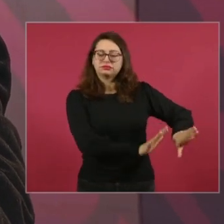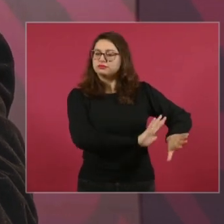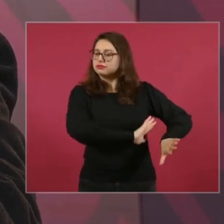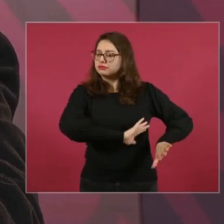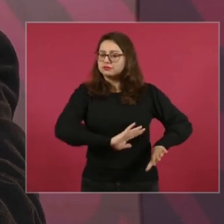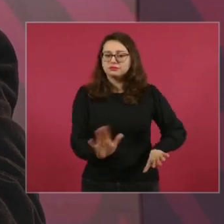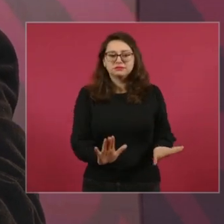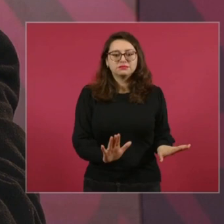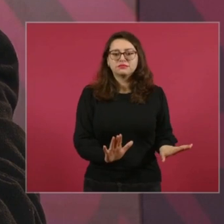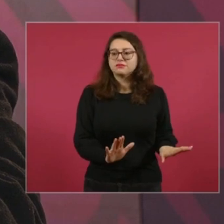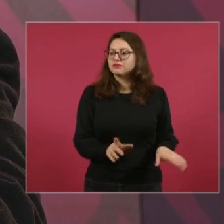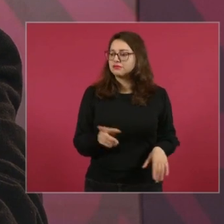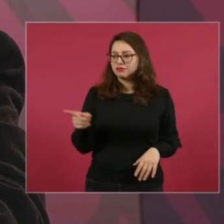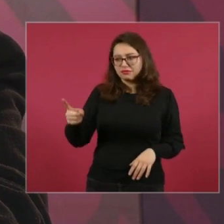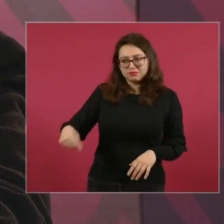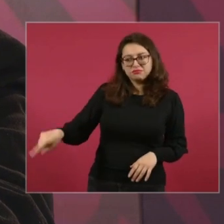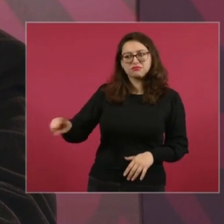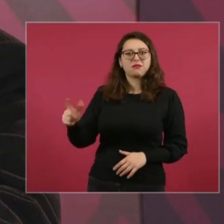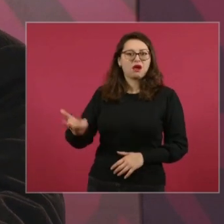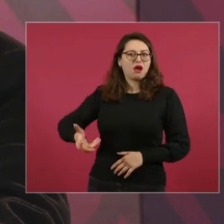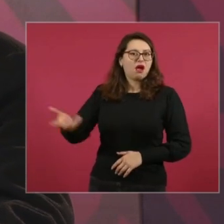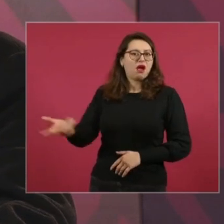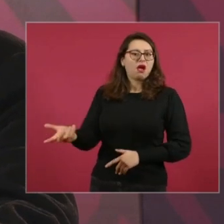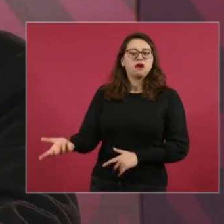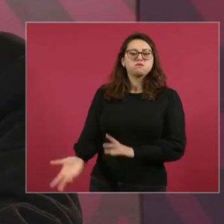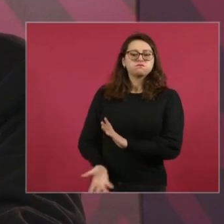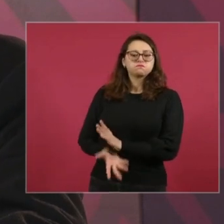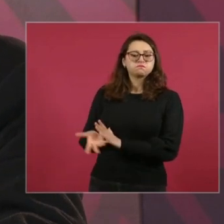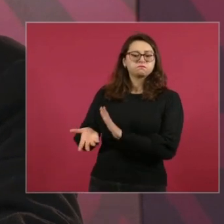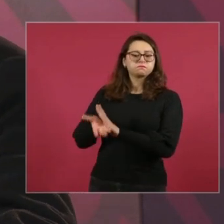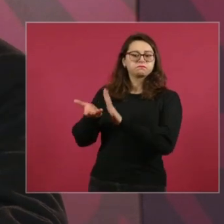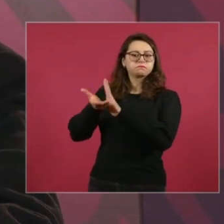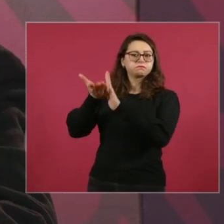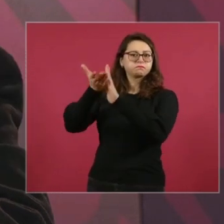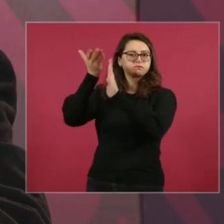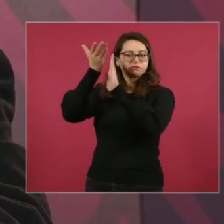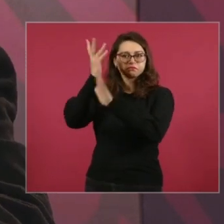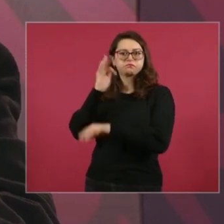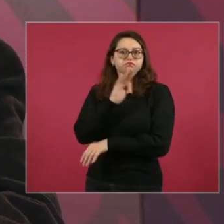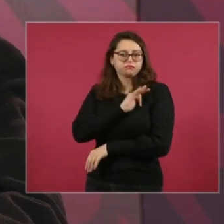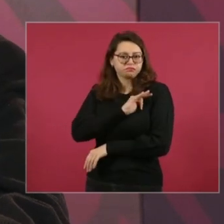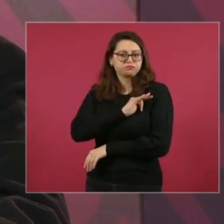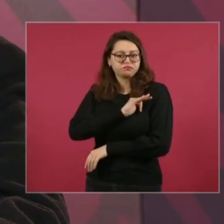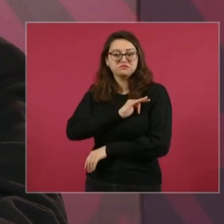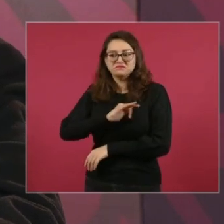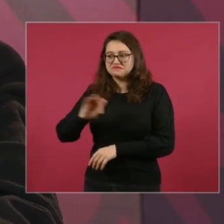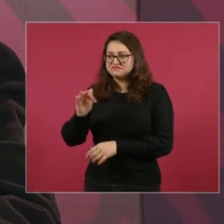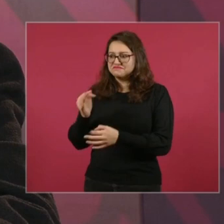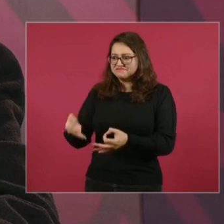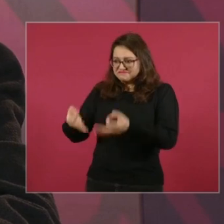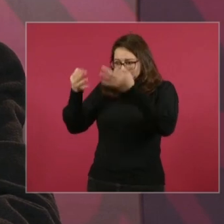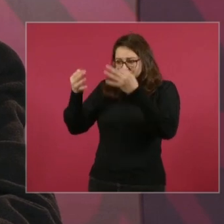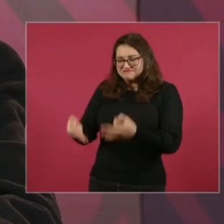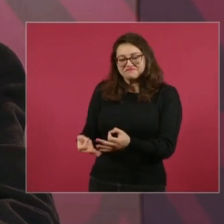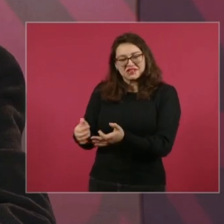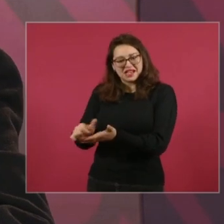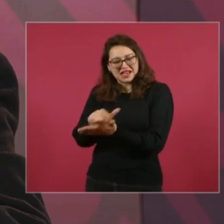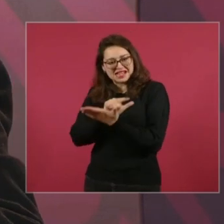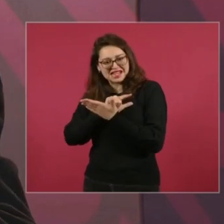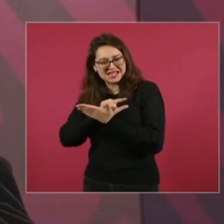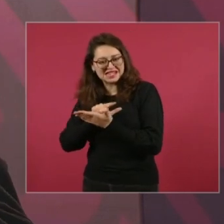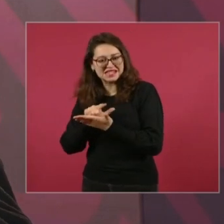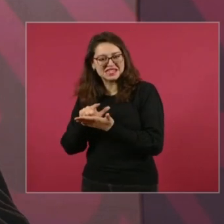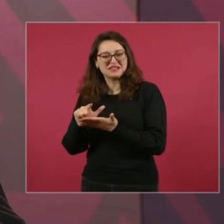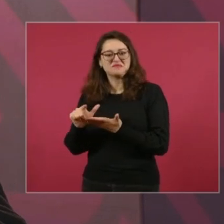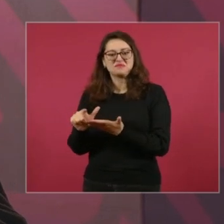decadencia en